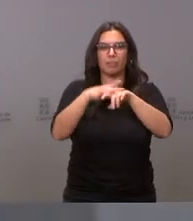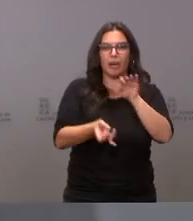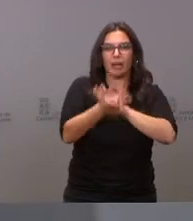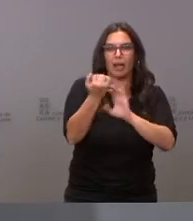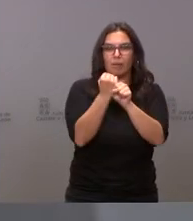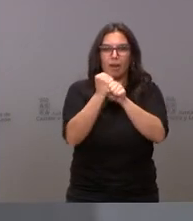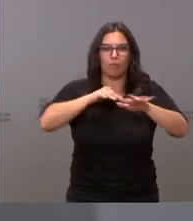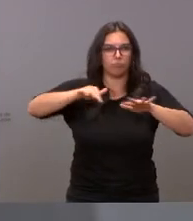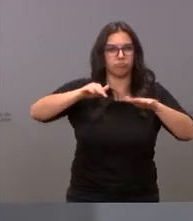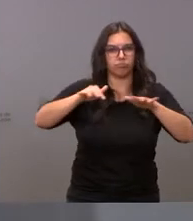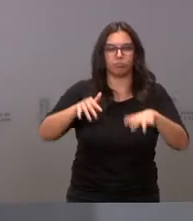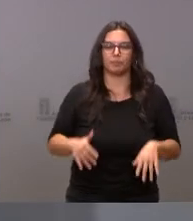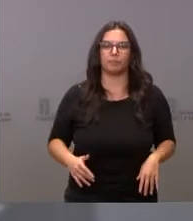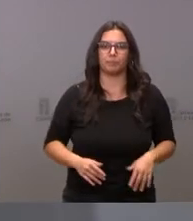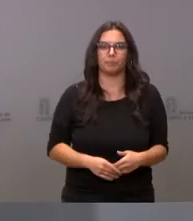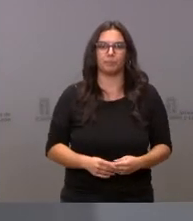esas zonas.